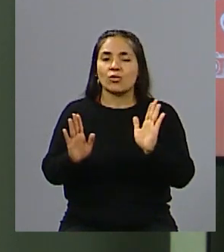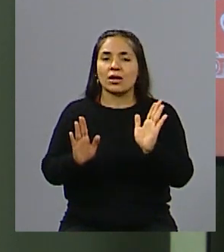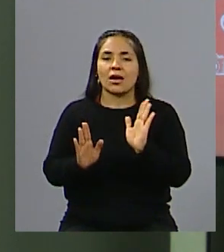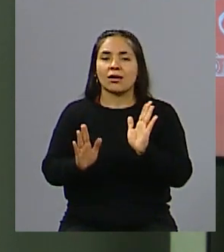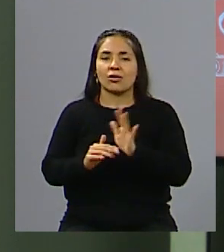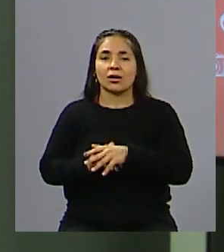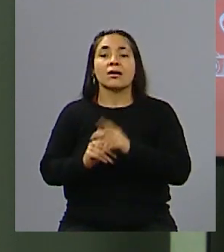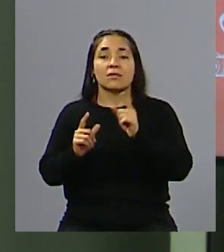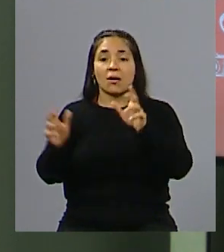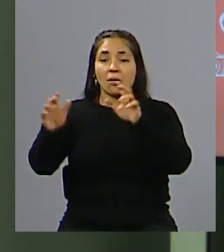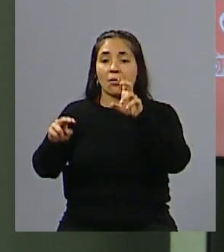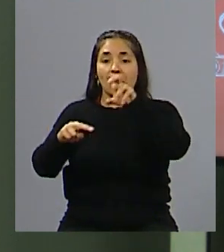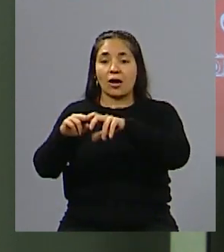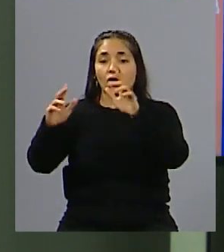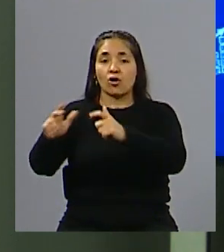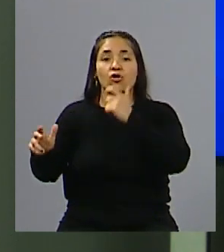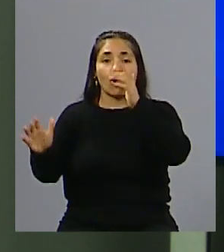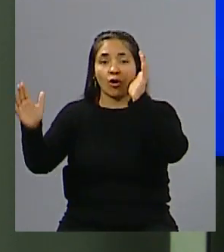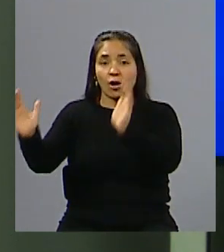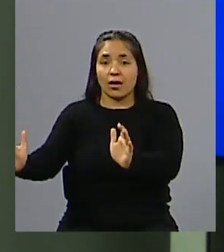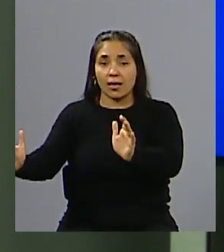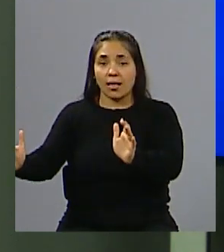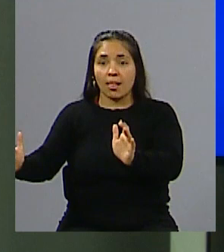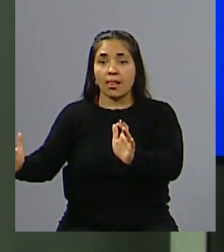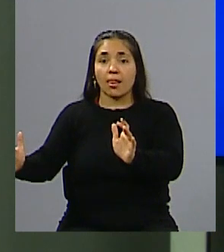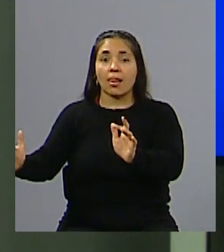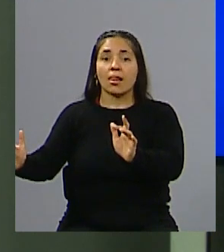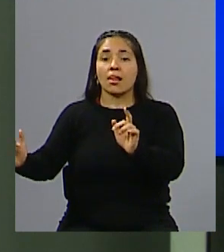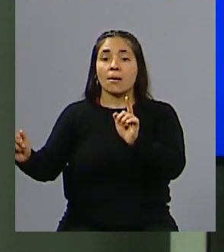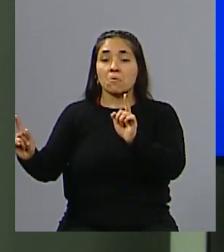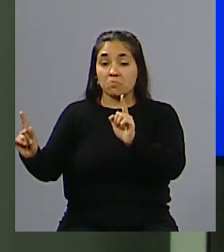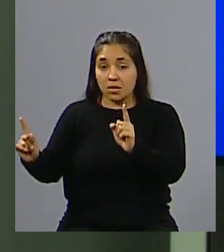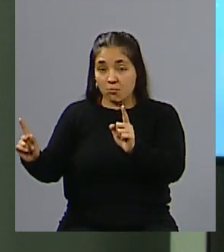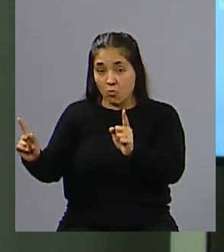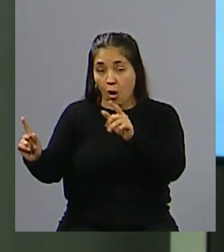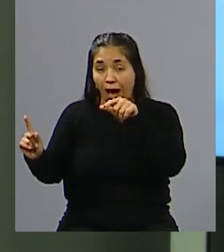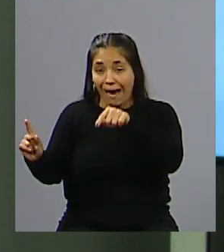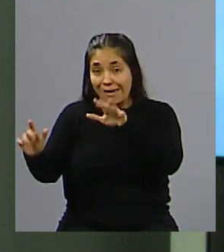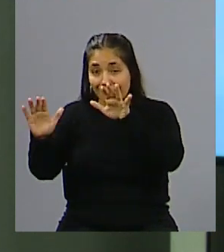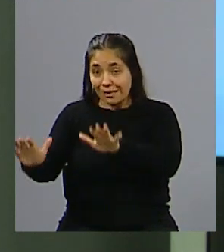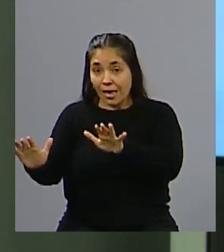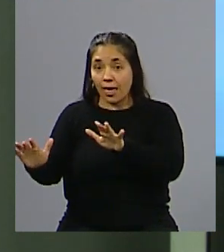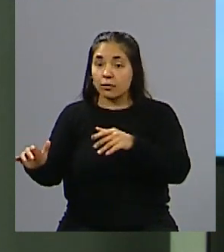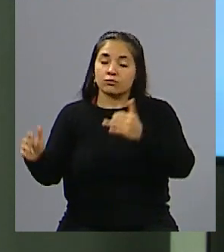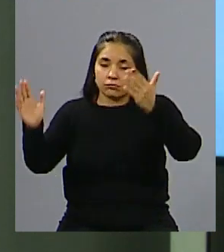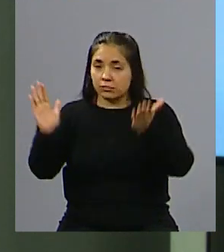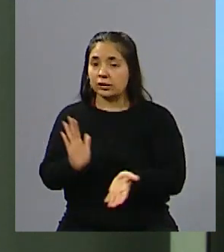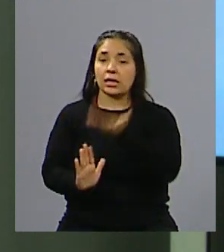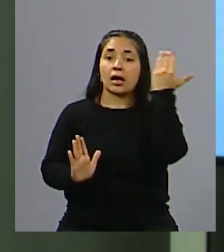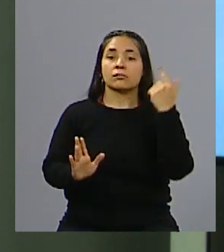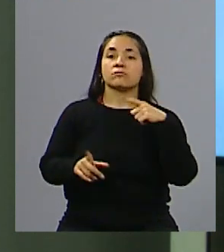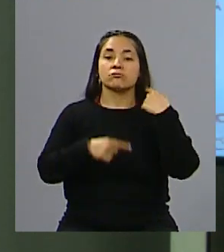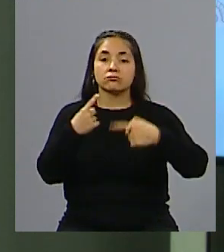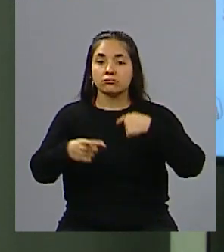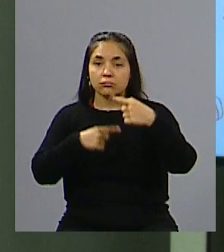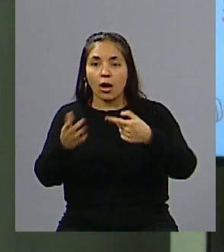como decías vos, estaba ahí, y vuelve a reinstalar en el mismo lugar, pero que obviamente la intención es que ese Banco Rojo también